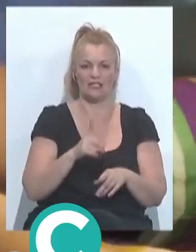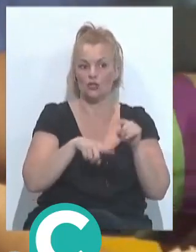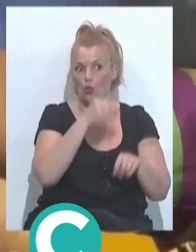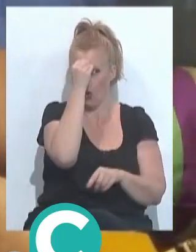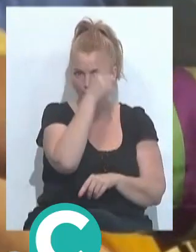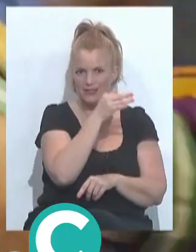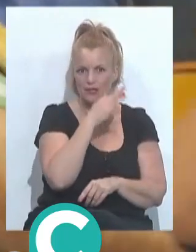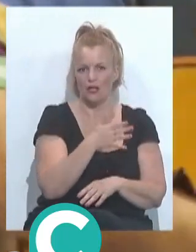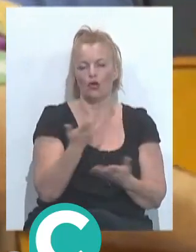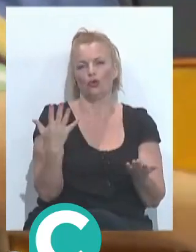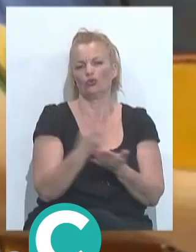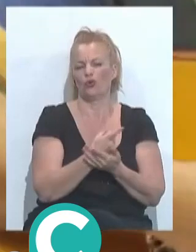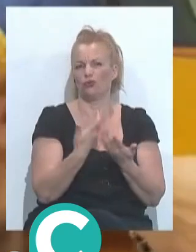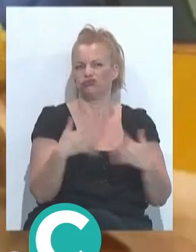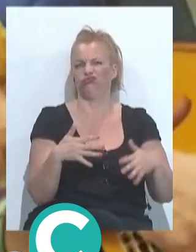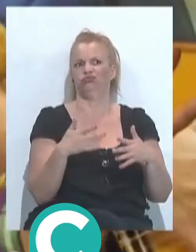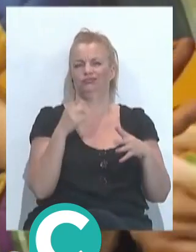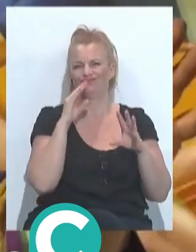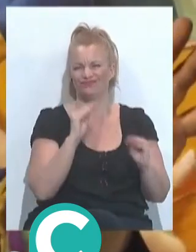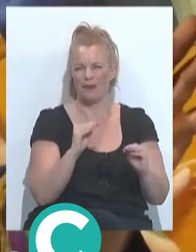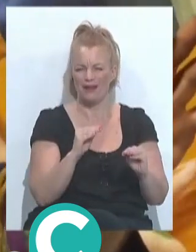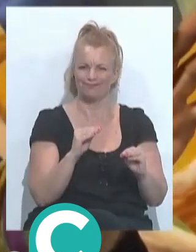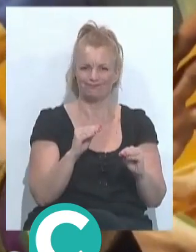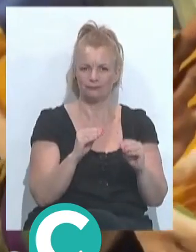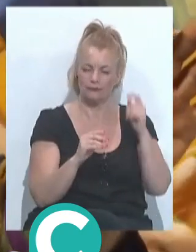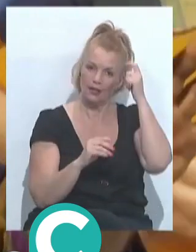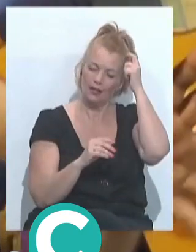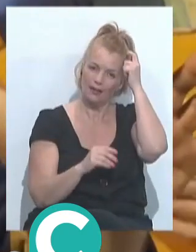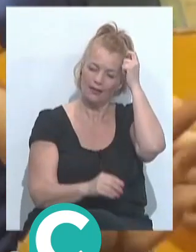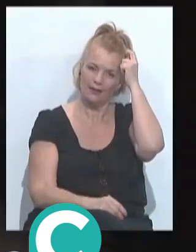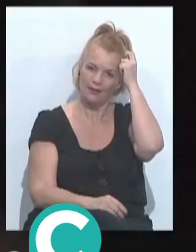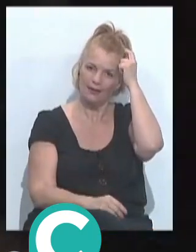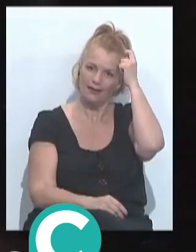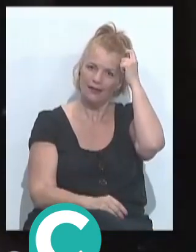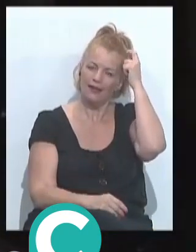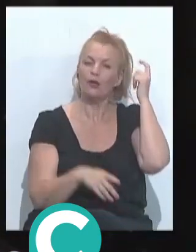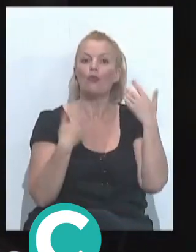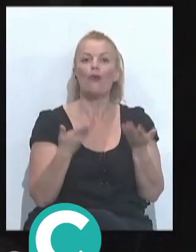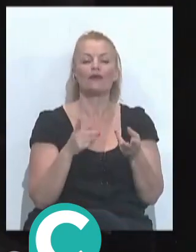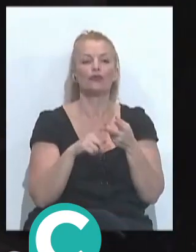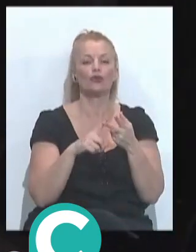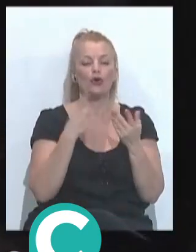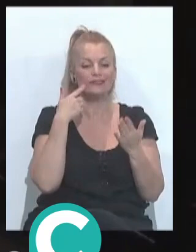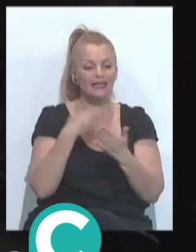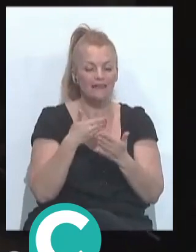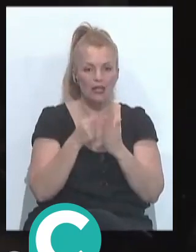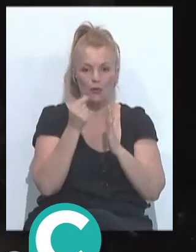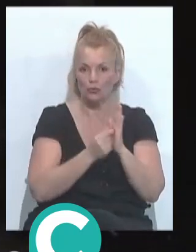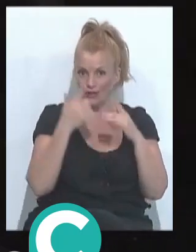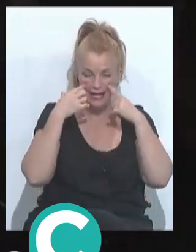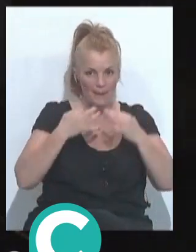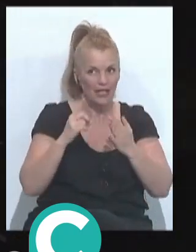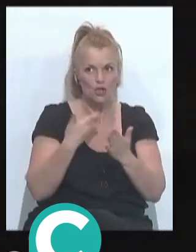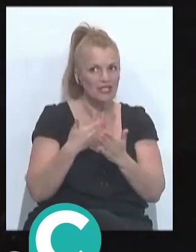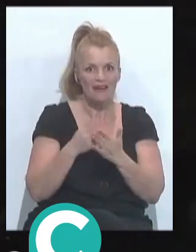Entonces, canta todo un poco. que... Claro, es que esa es la historia, cuando te reflejan los puntos y no se refleja tanto la realidad que